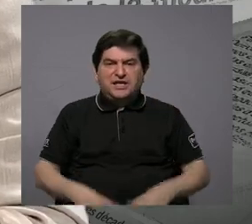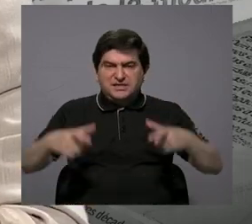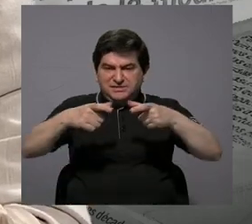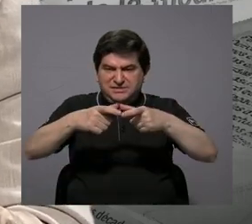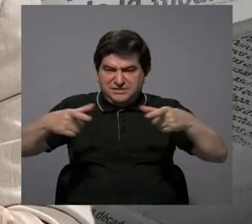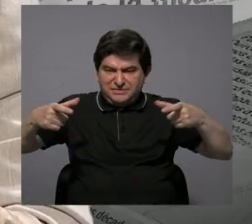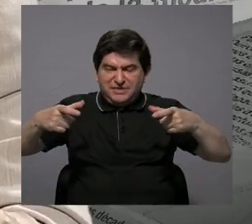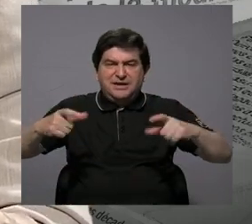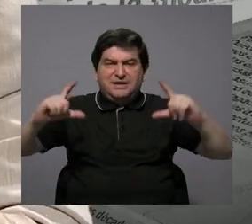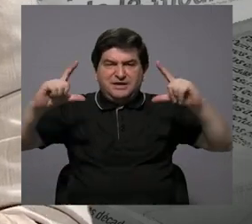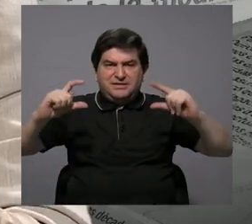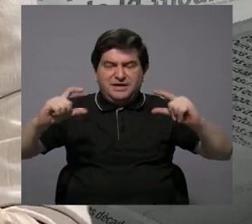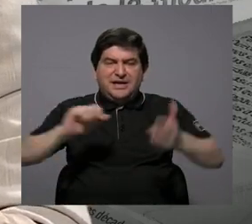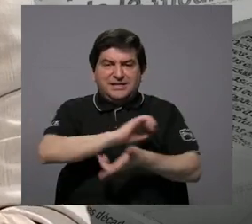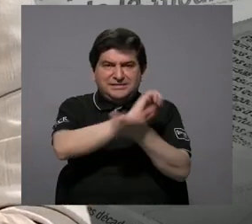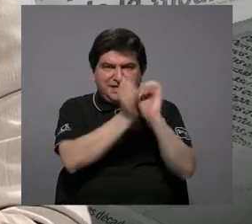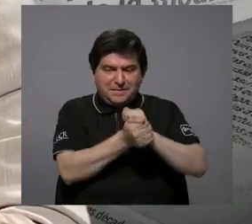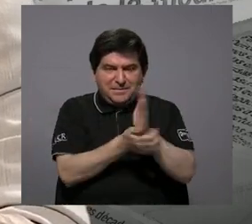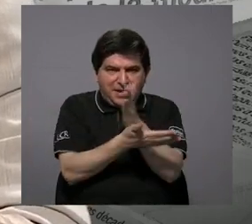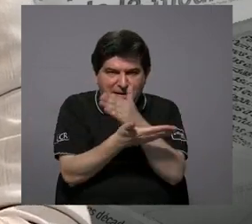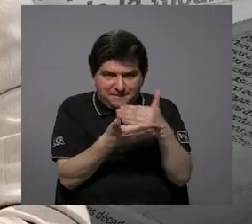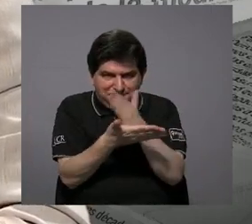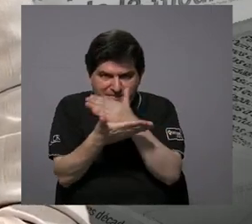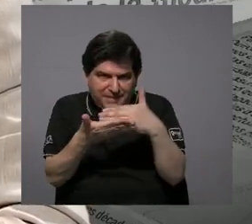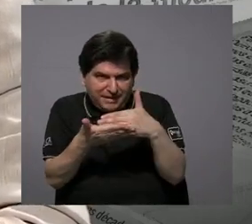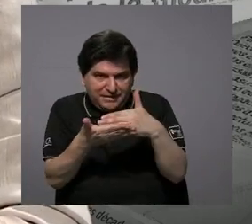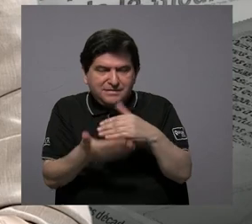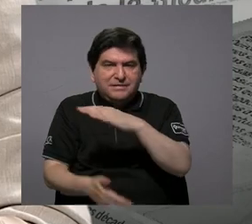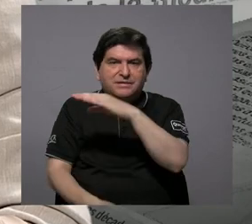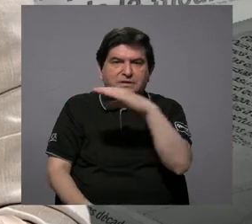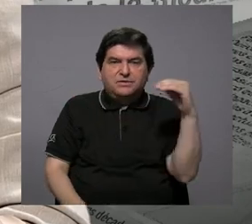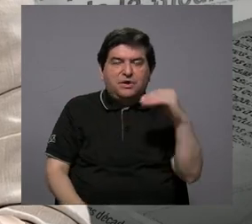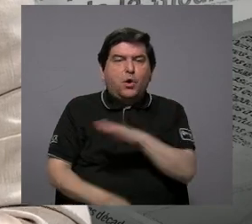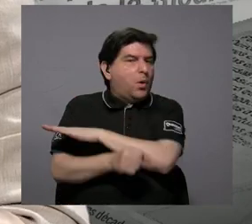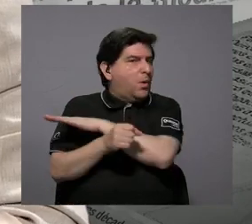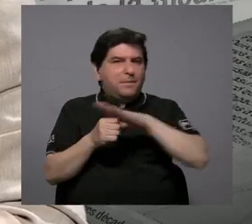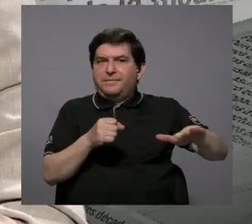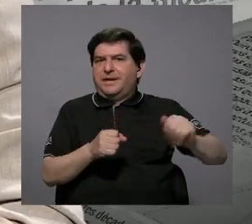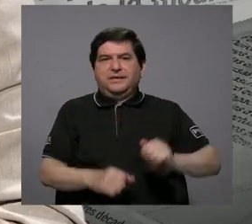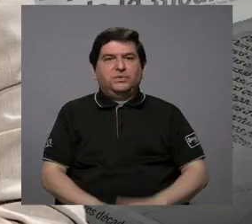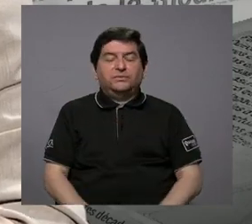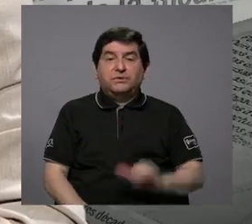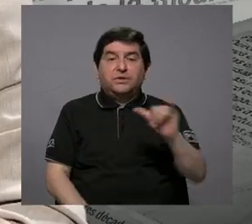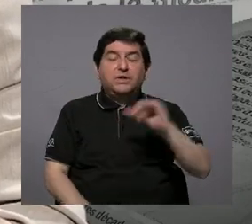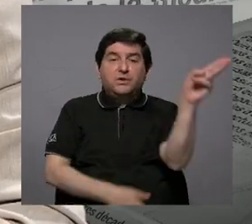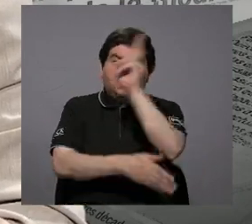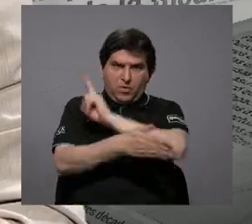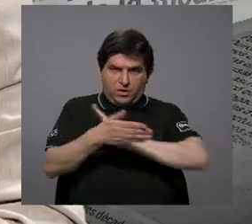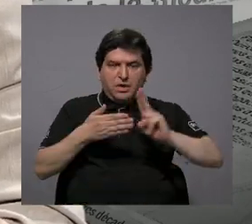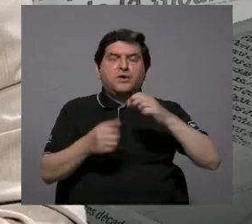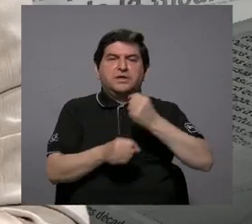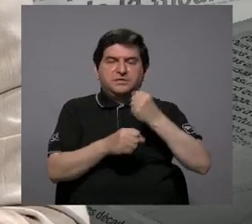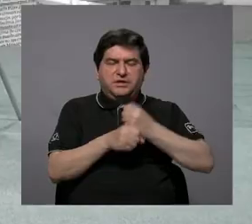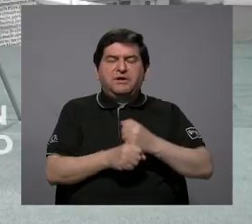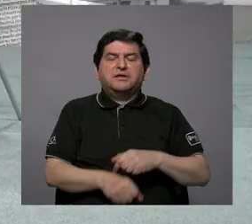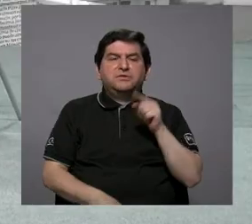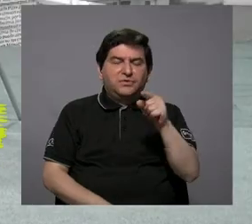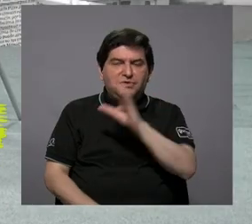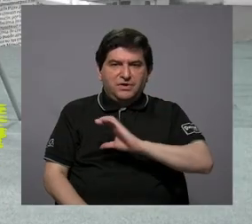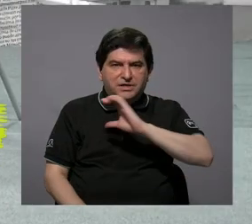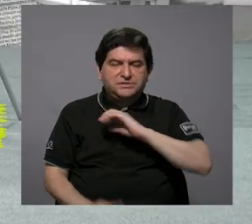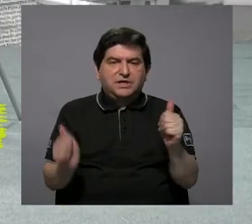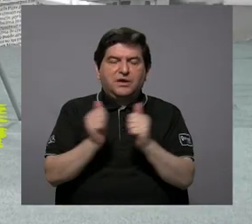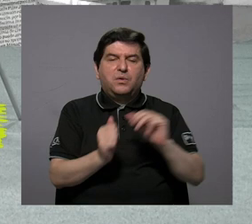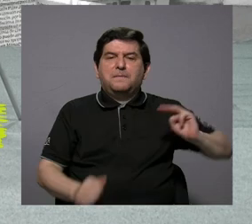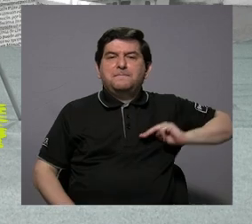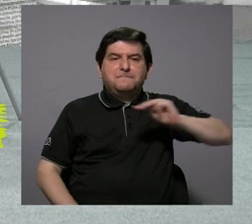que reemplazarlas o por secciones, por módulos, como se llama, o completamente, entonces también la universidad está trabajando esas aristas junto con el